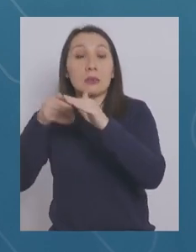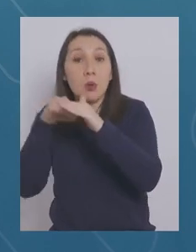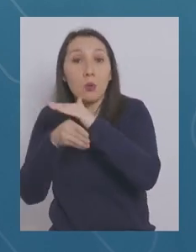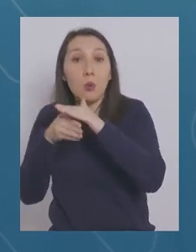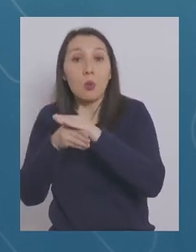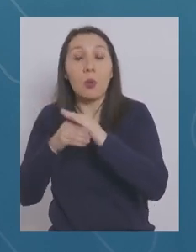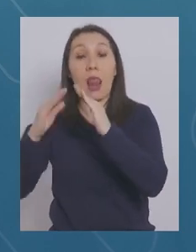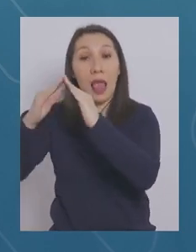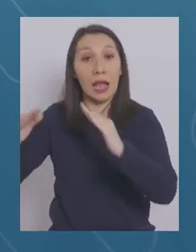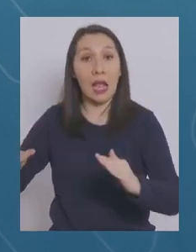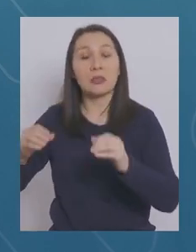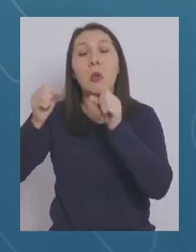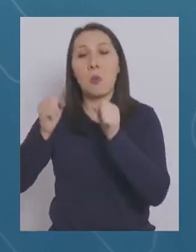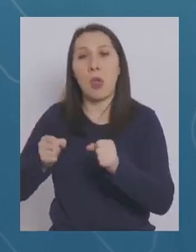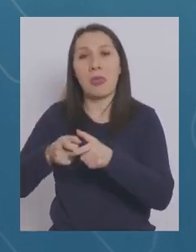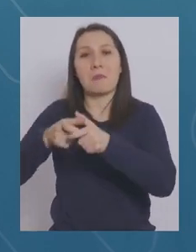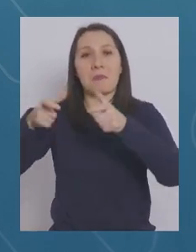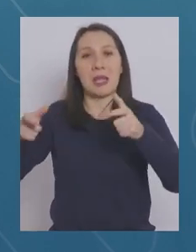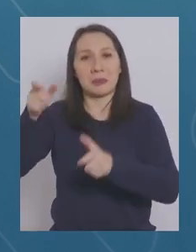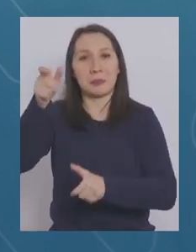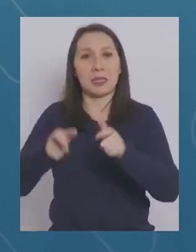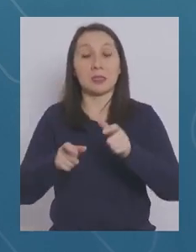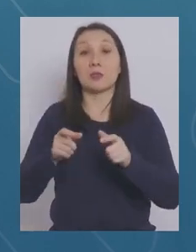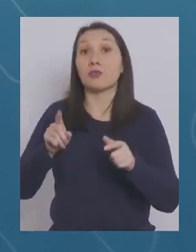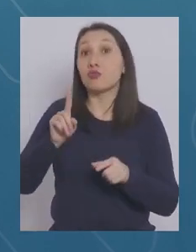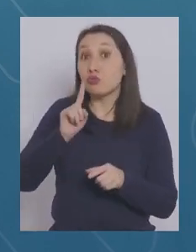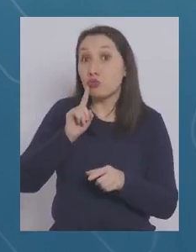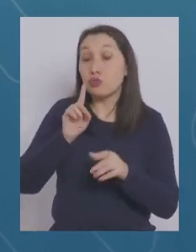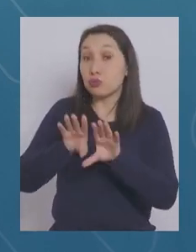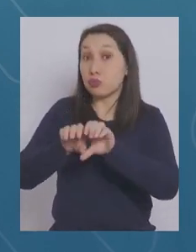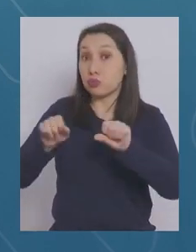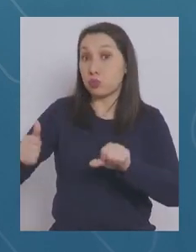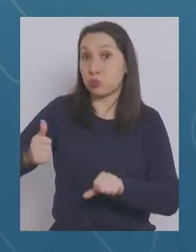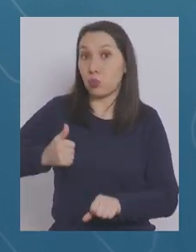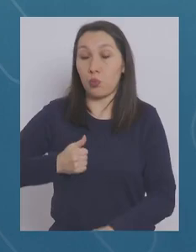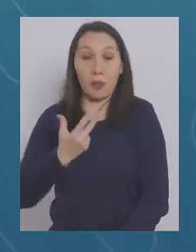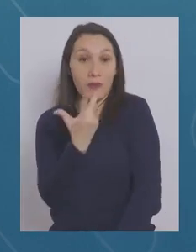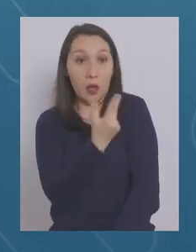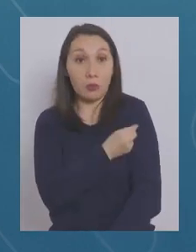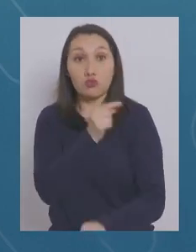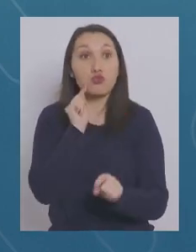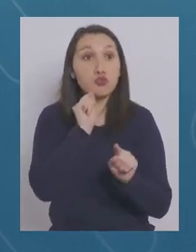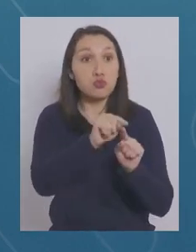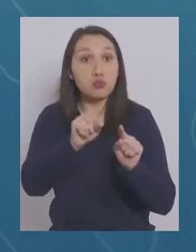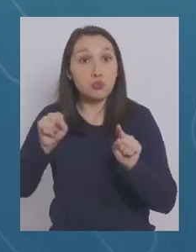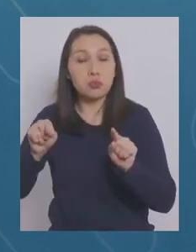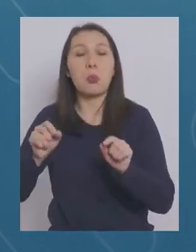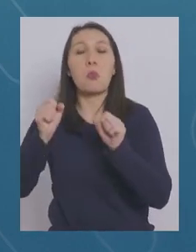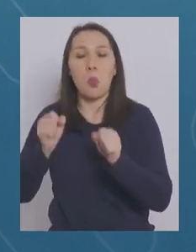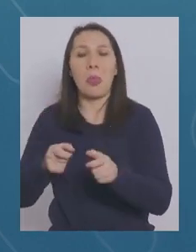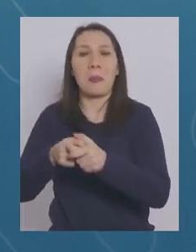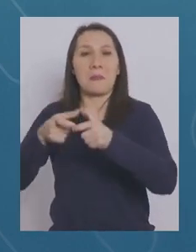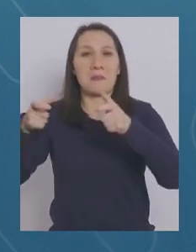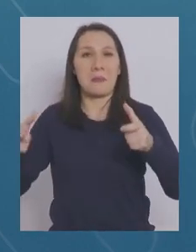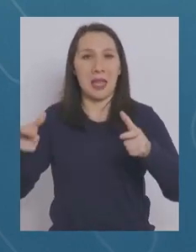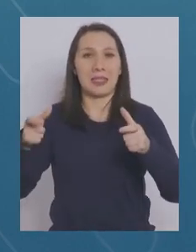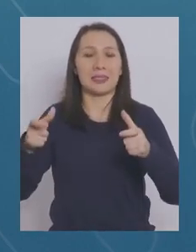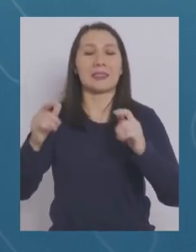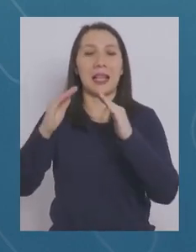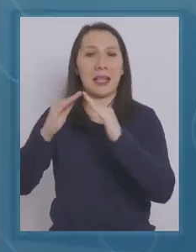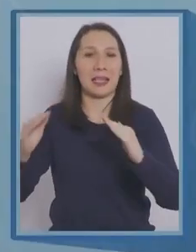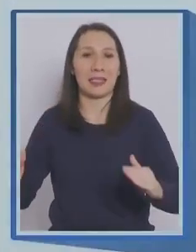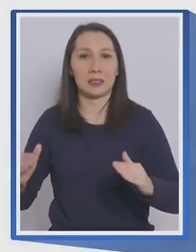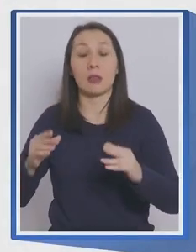son mayores para aquellas personas que han concluido con su esquema de vacunación. Estas reuniones se